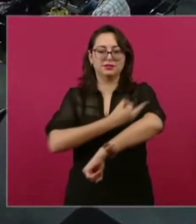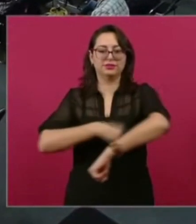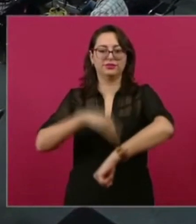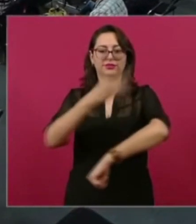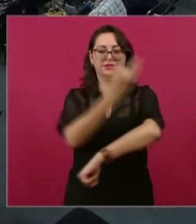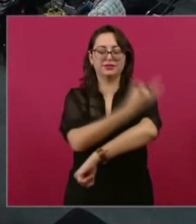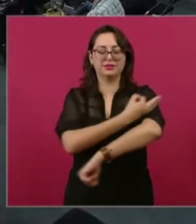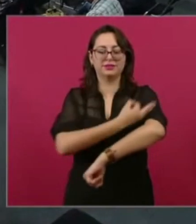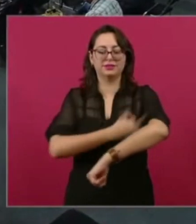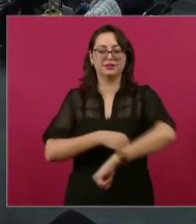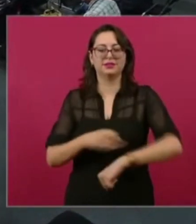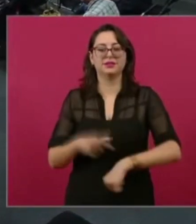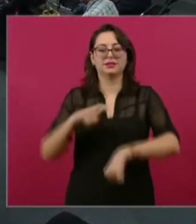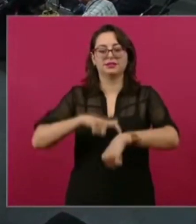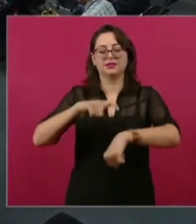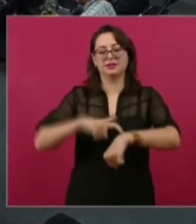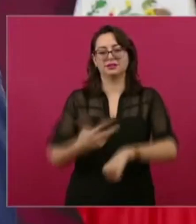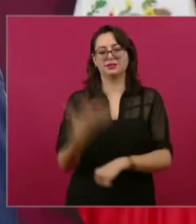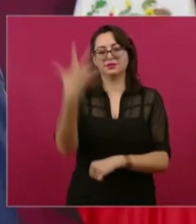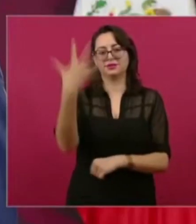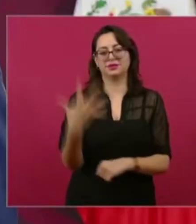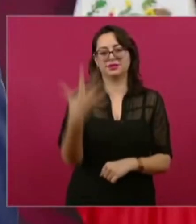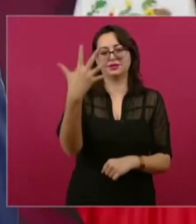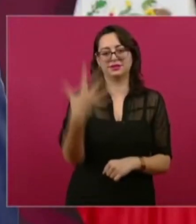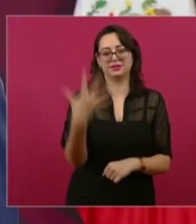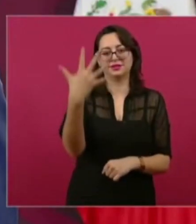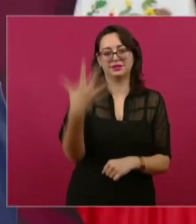tarde, a las cinco de la tarde.